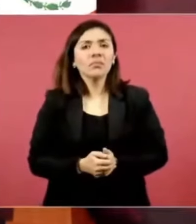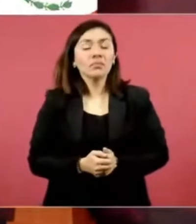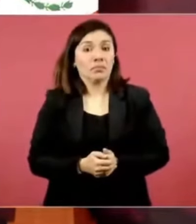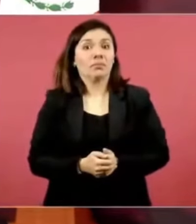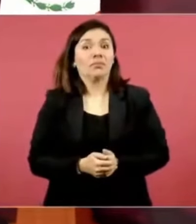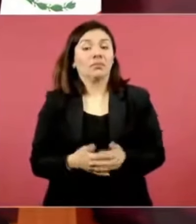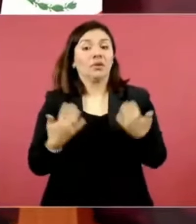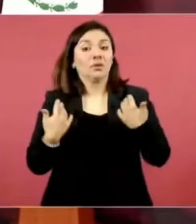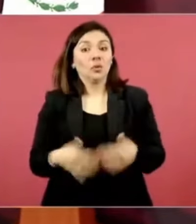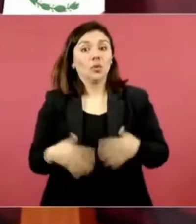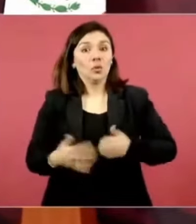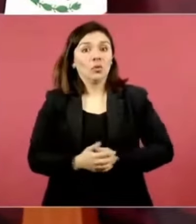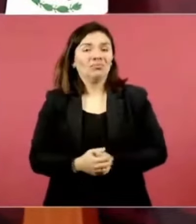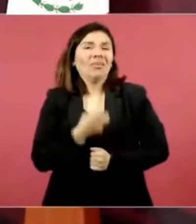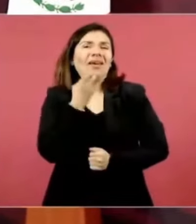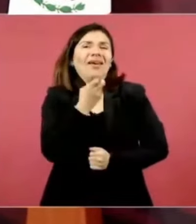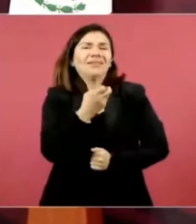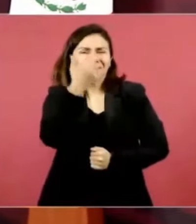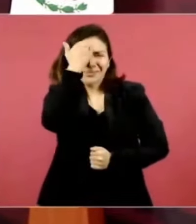es publicidad